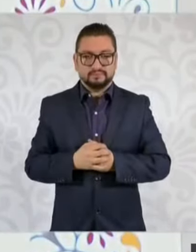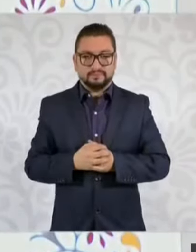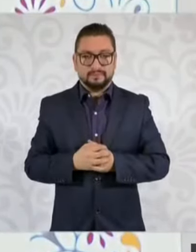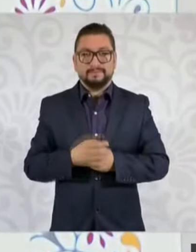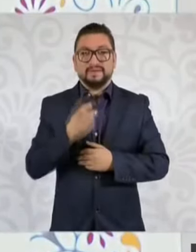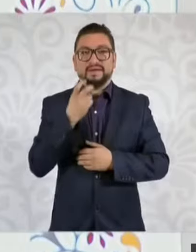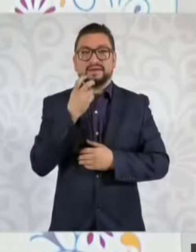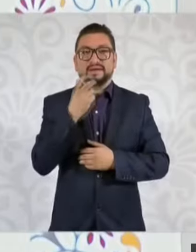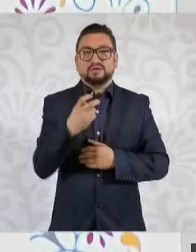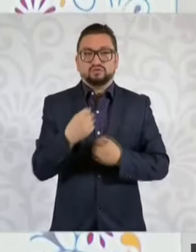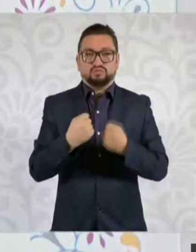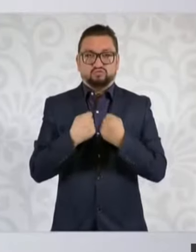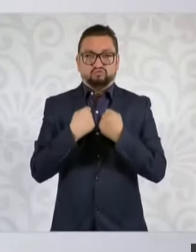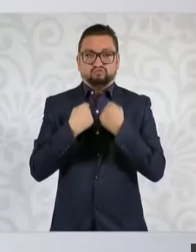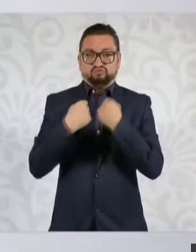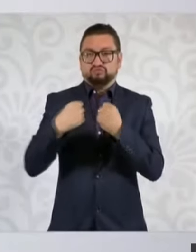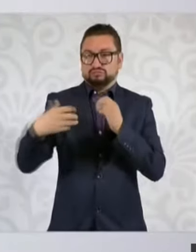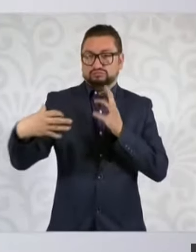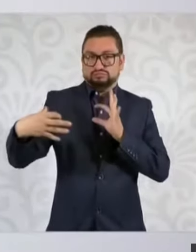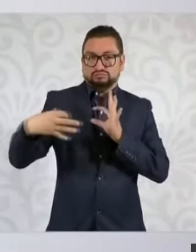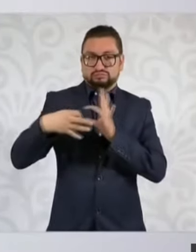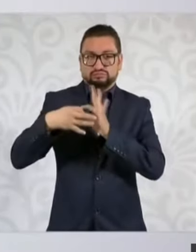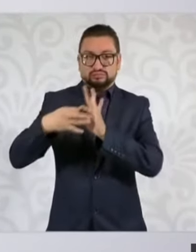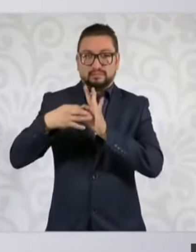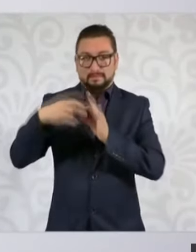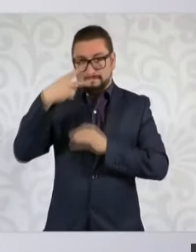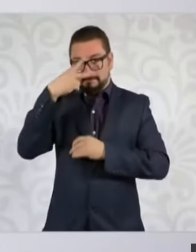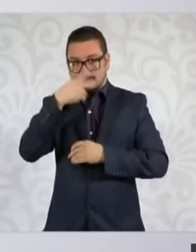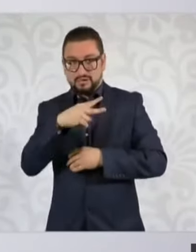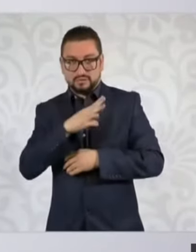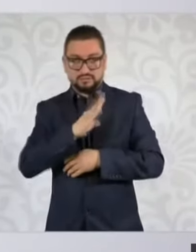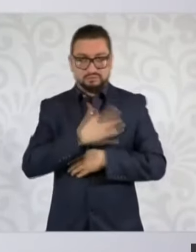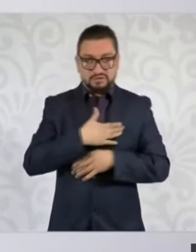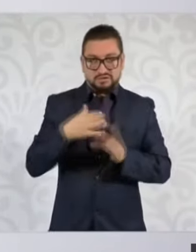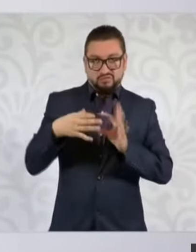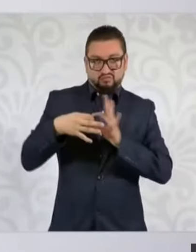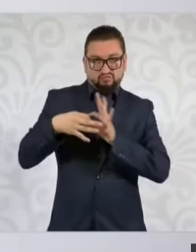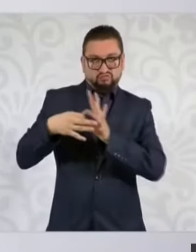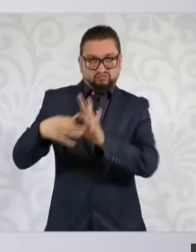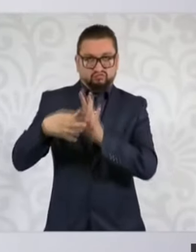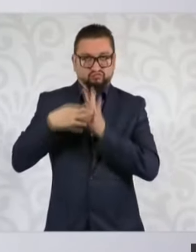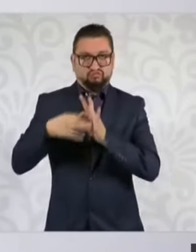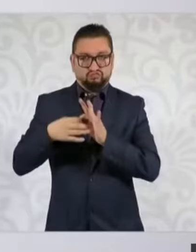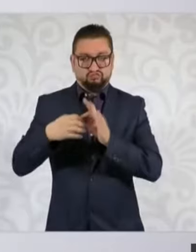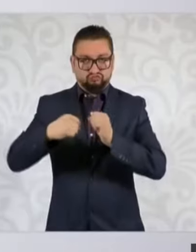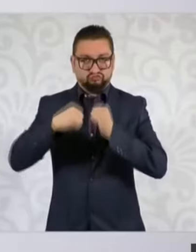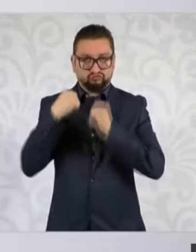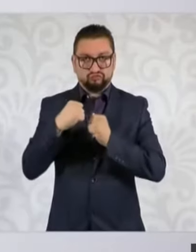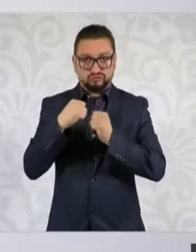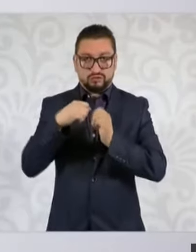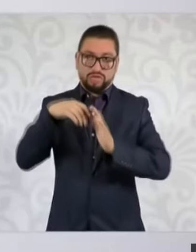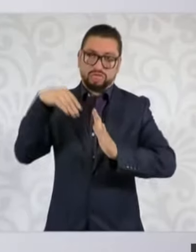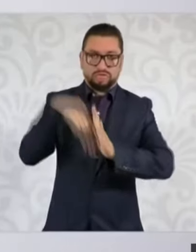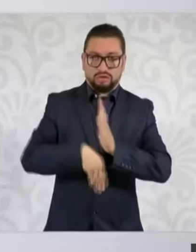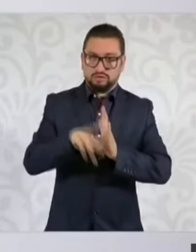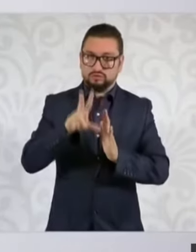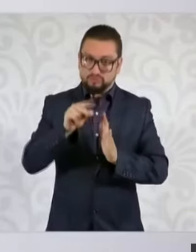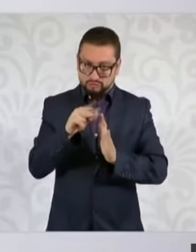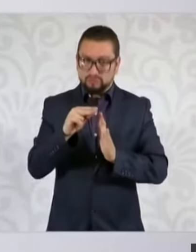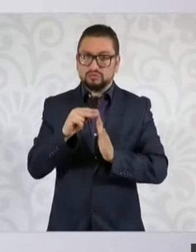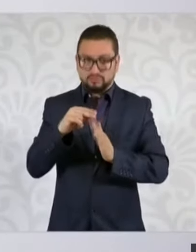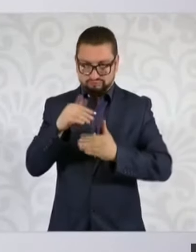Eso fortalecería la relación México-España. No sería en detrimento, sino en un fortalecimiento.